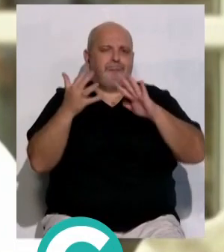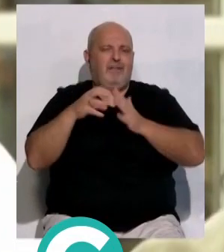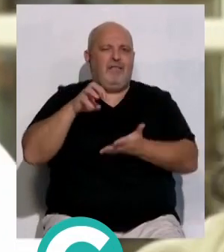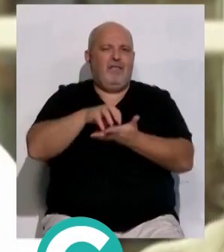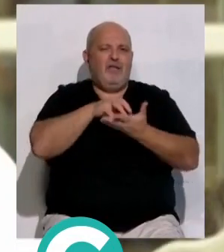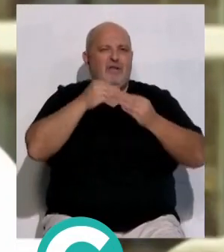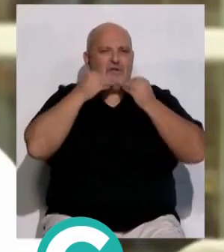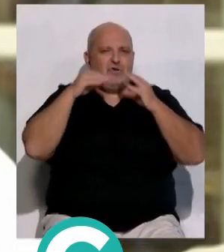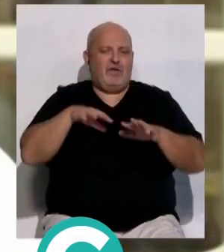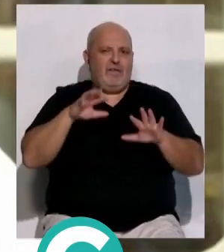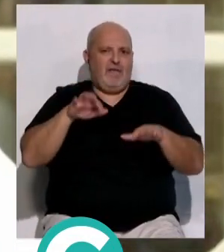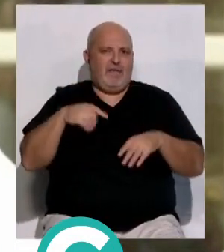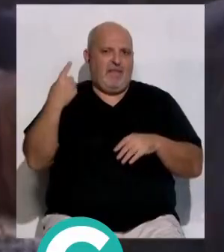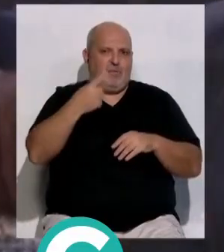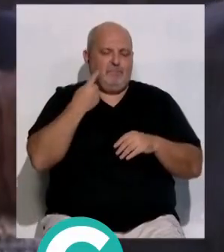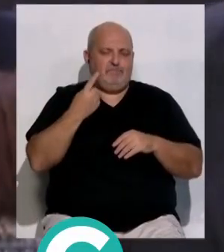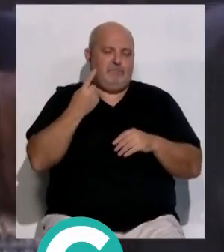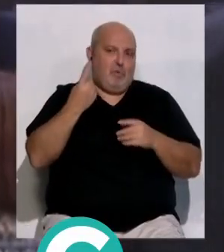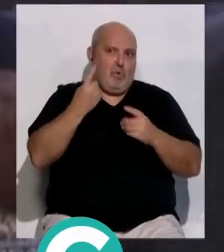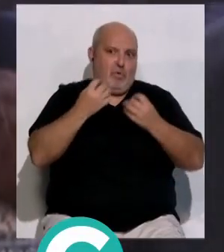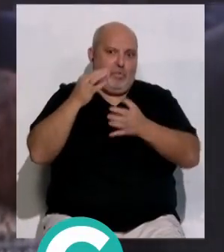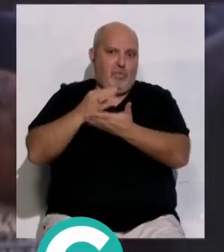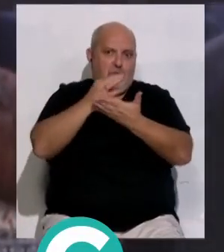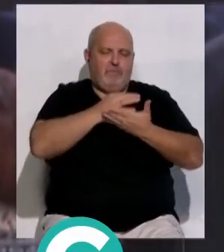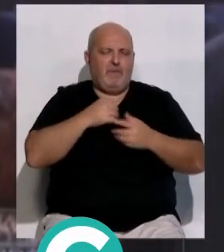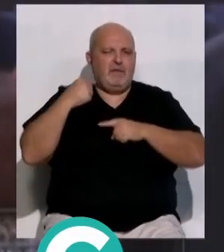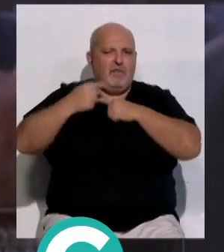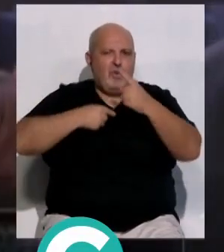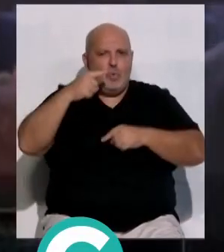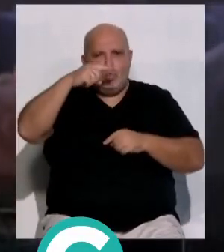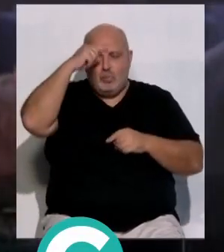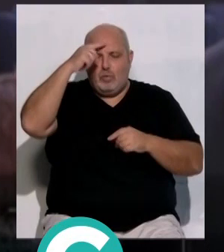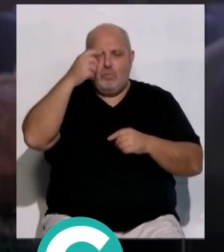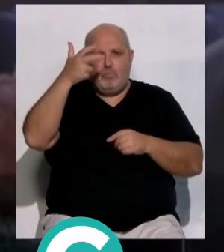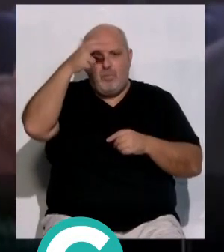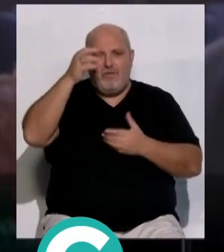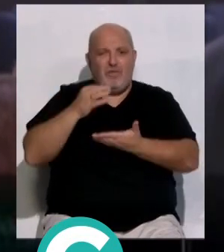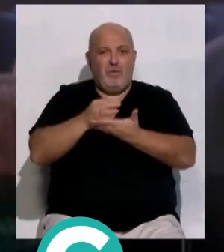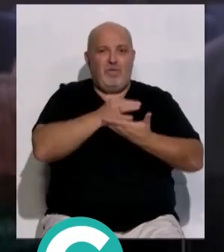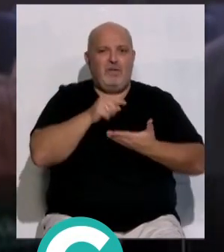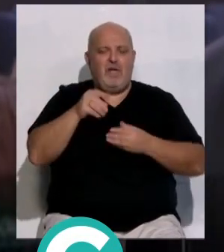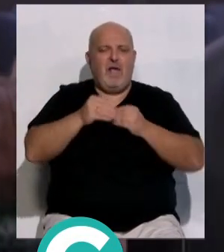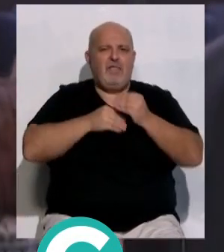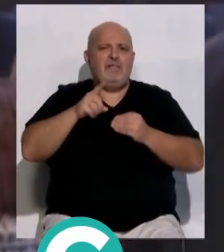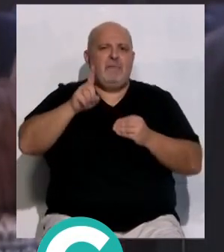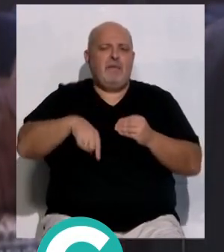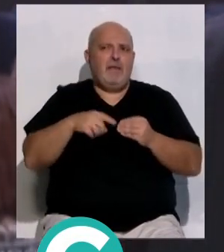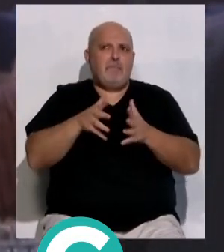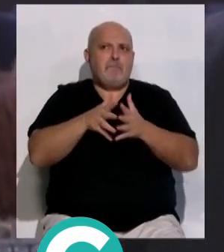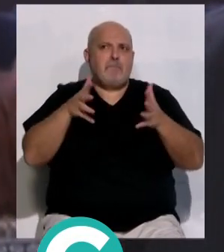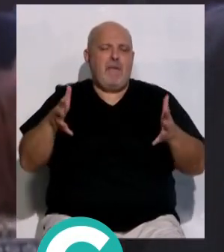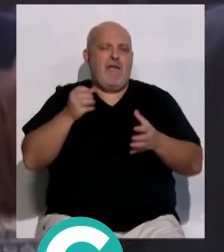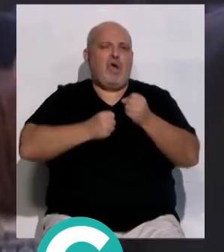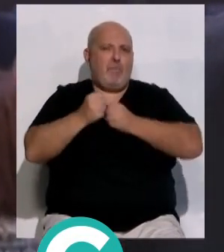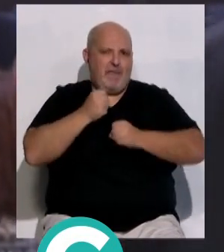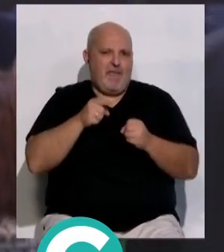centros históricos de las ciudades. Los espacios culturales, la tradición de los pueblos y de las ciudades hacen también que crezca la